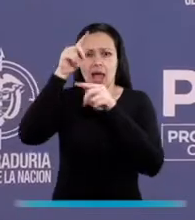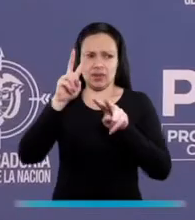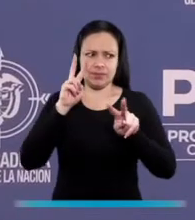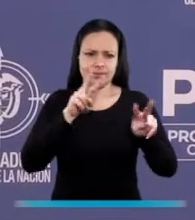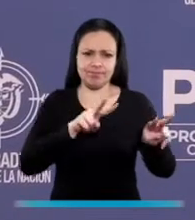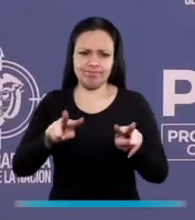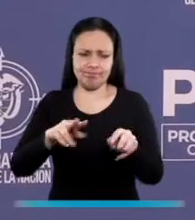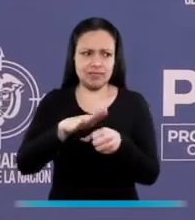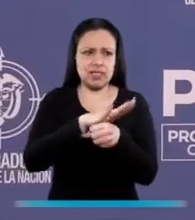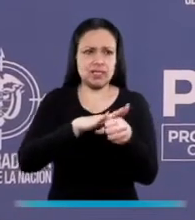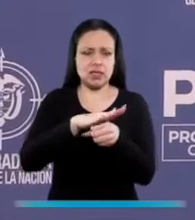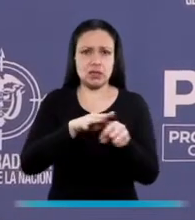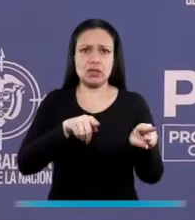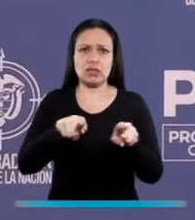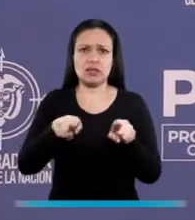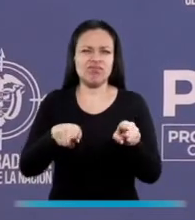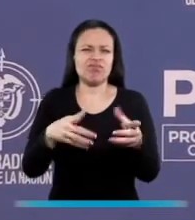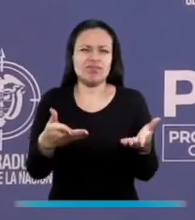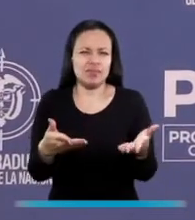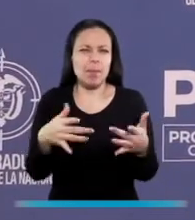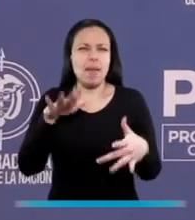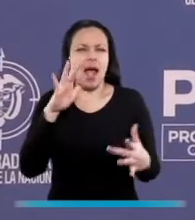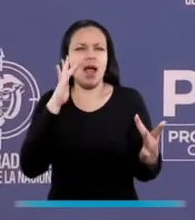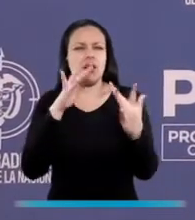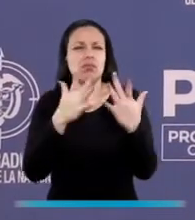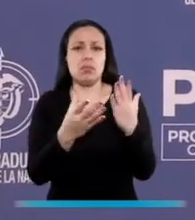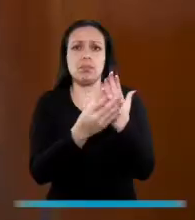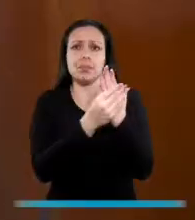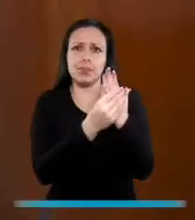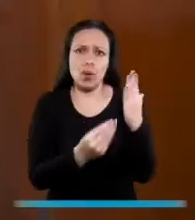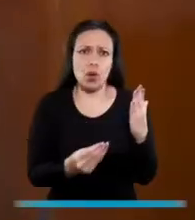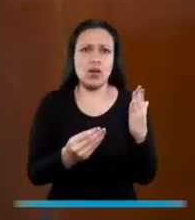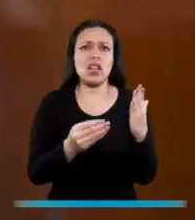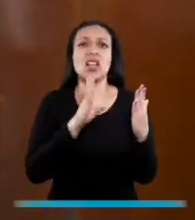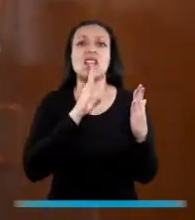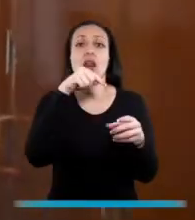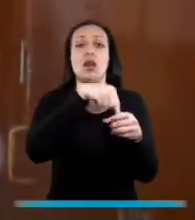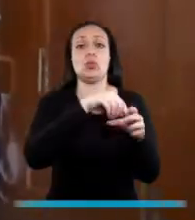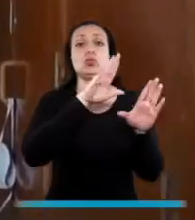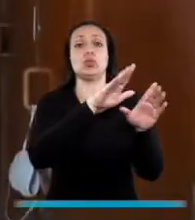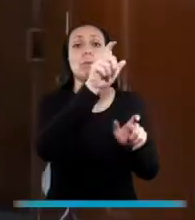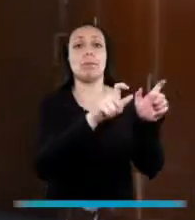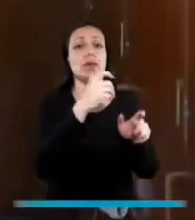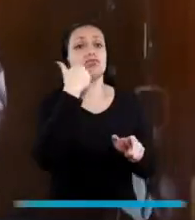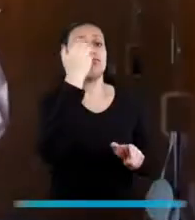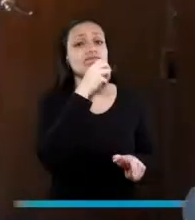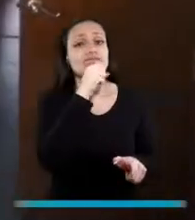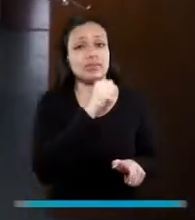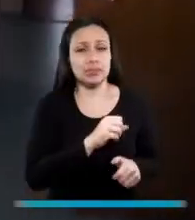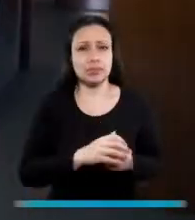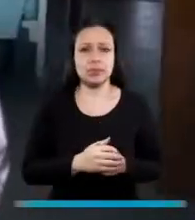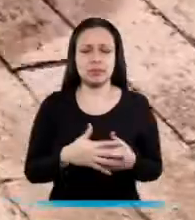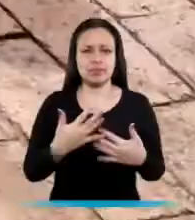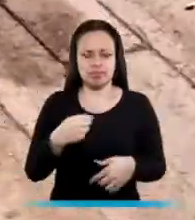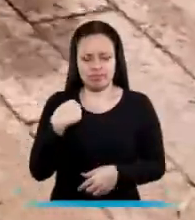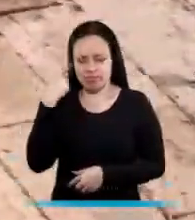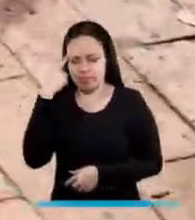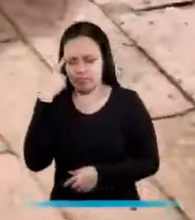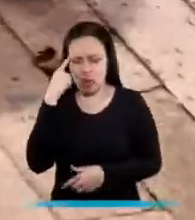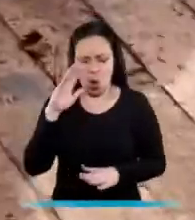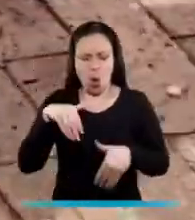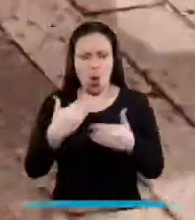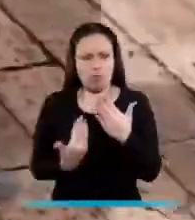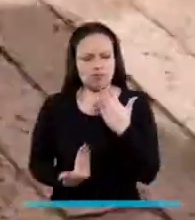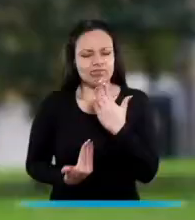Estado frente a la situación, por ejemplo, de pobreza de la mayoría de los adultos mayores en Colombia. Hemos insistido tanto en la